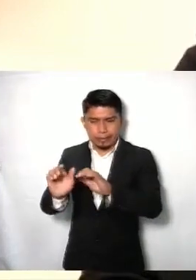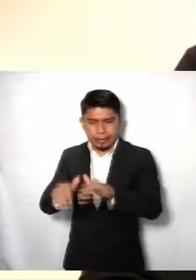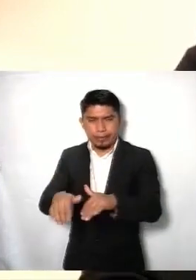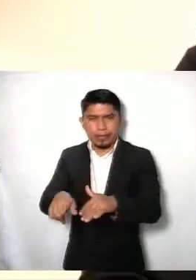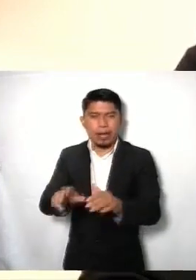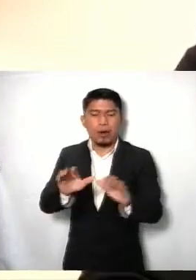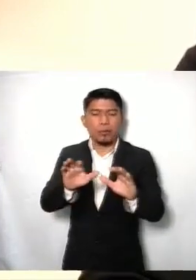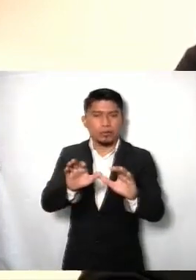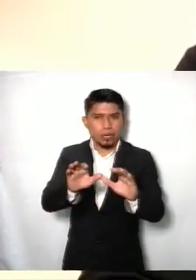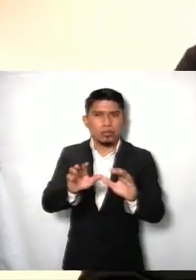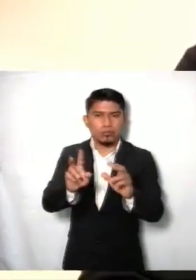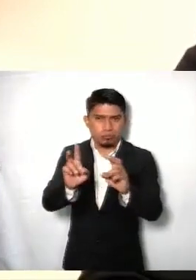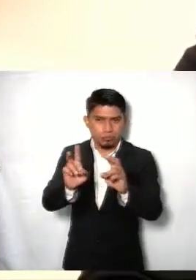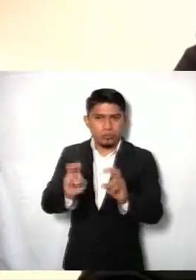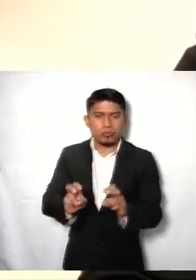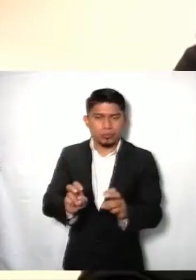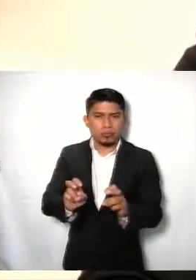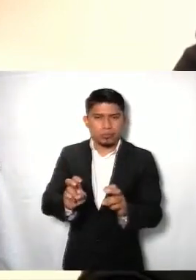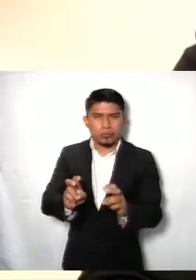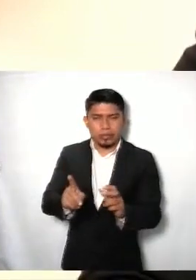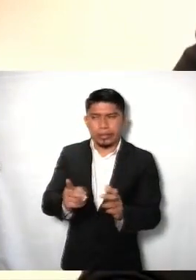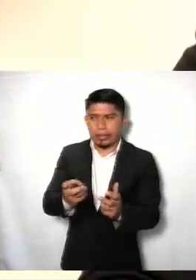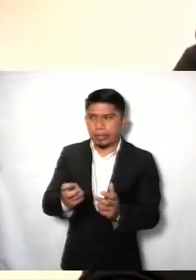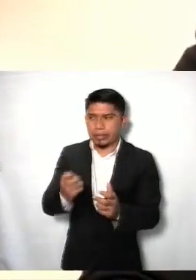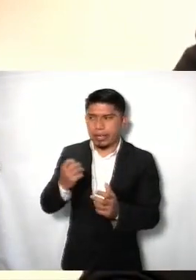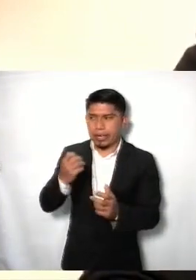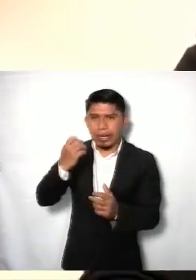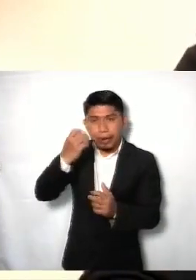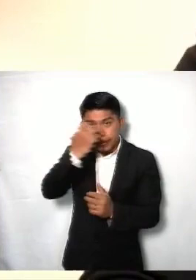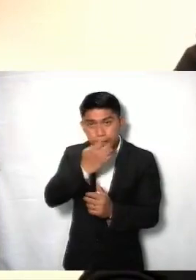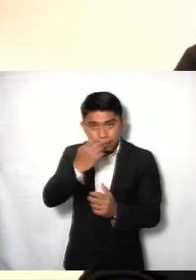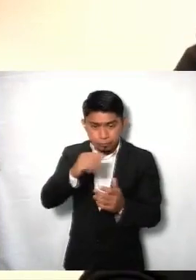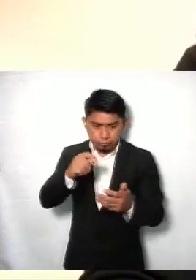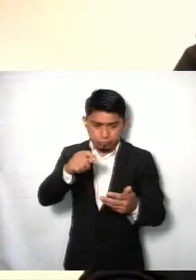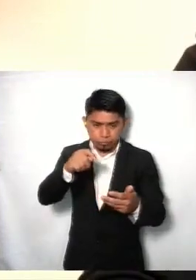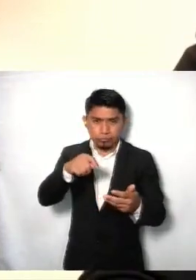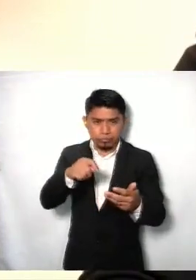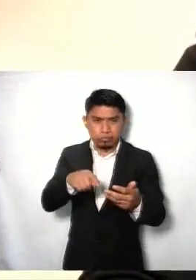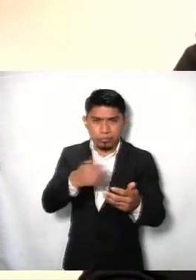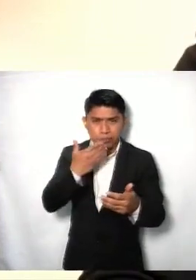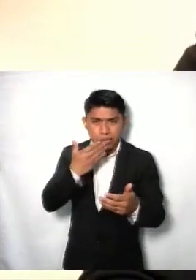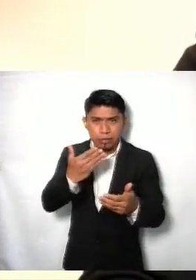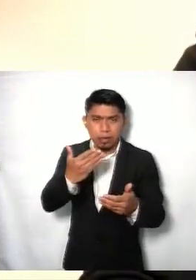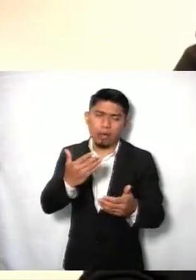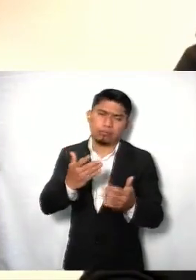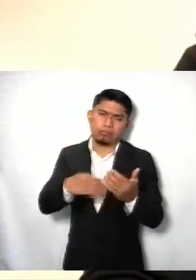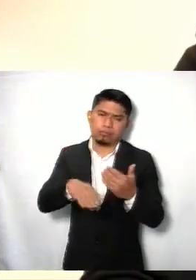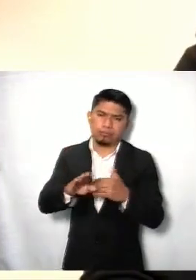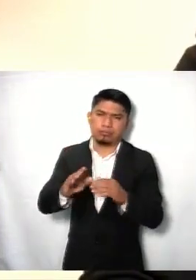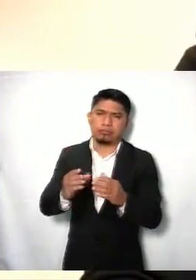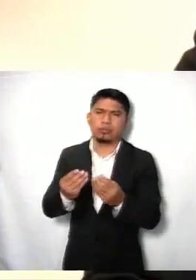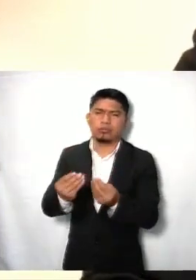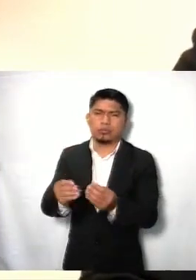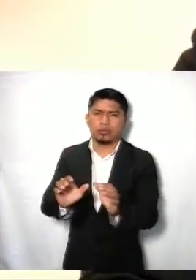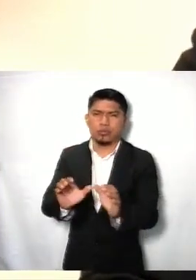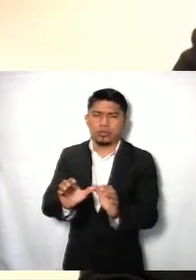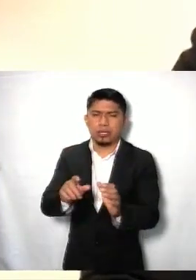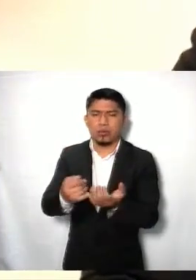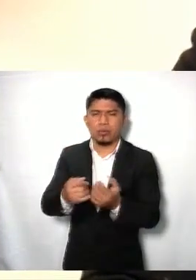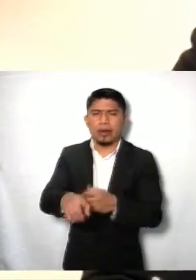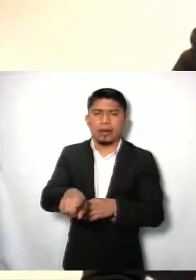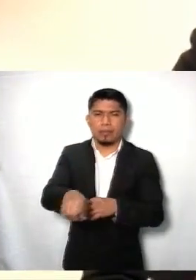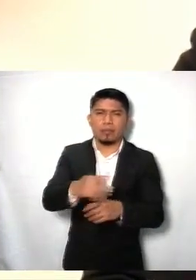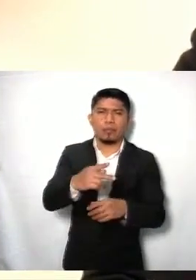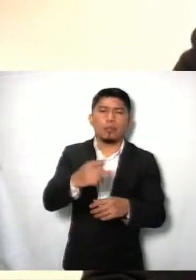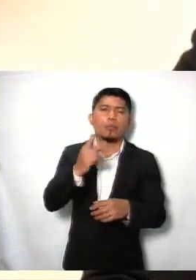se baja la constancia, se baja la, digamos, que se pasó el examen correspondiente, y también ahí tenemos otros talleres ya especializados, como prueba